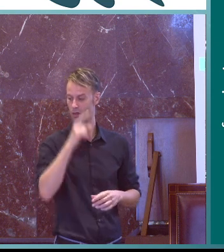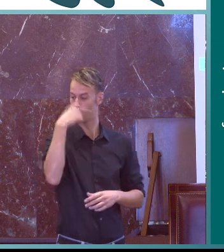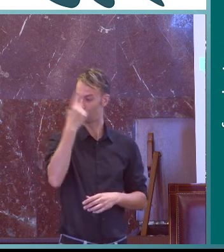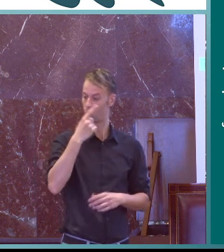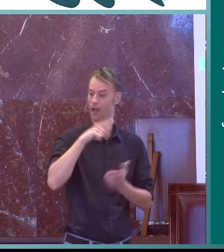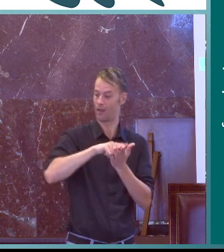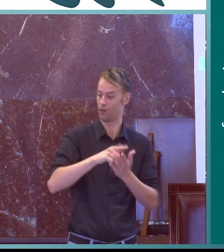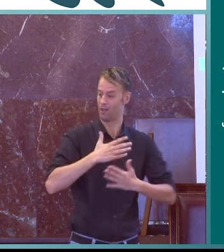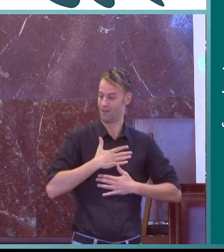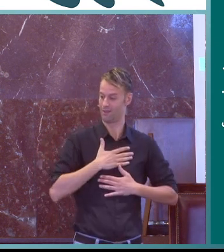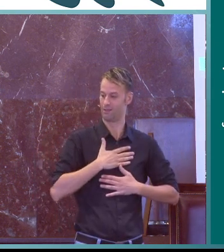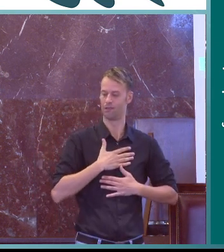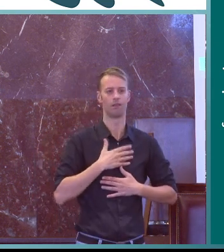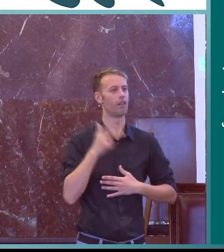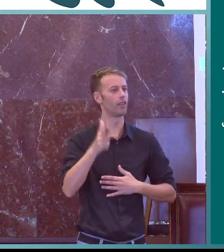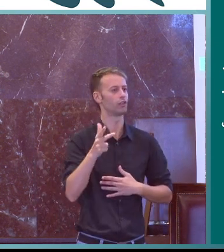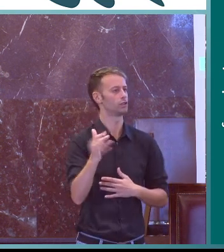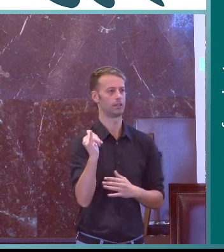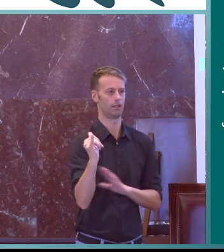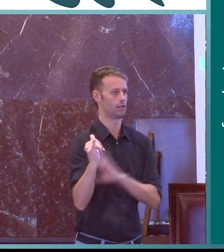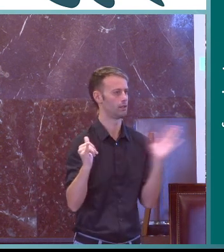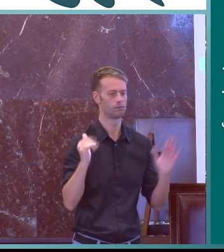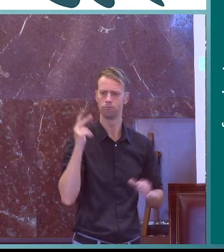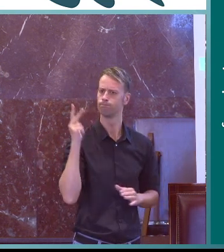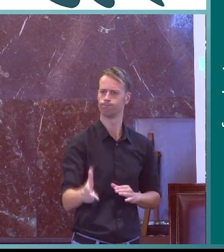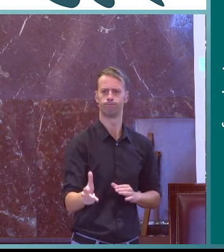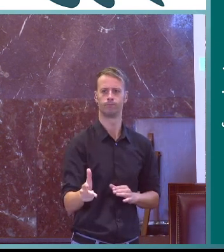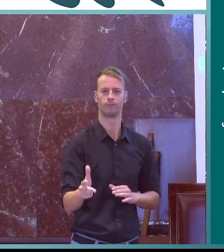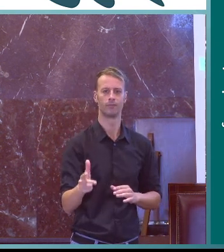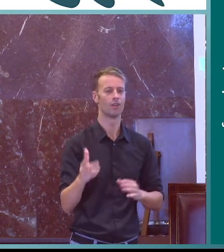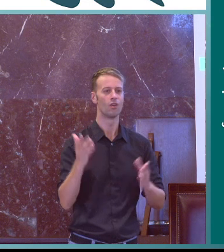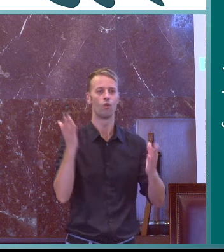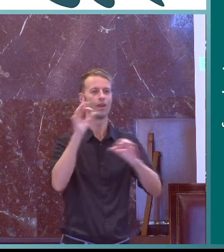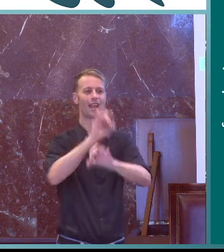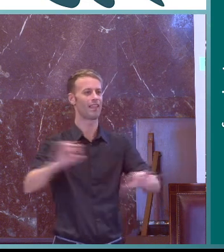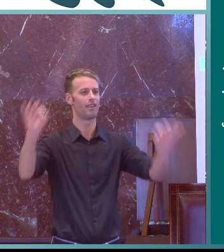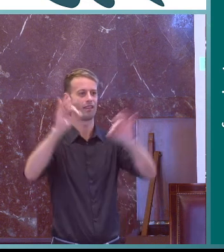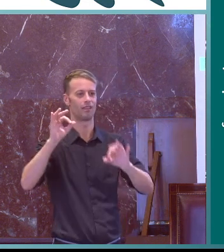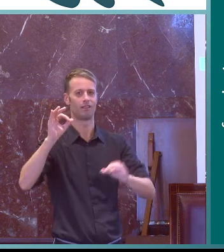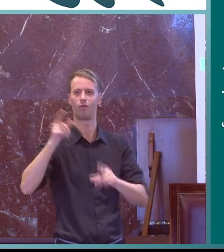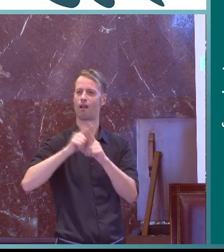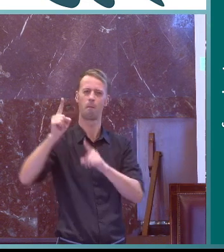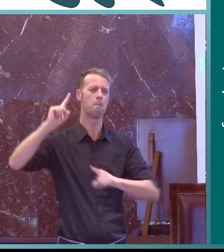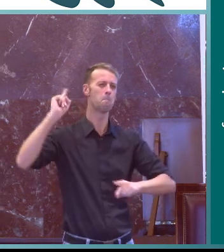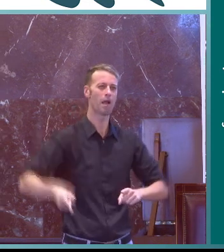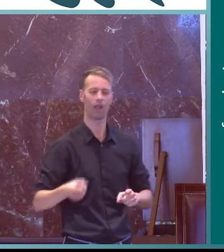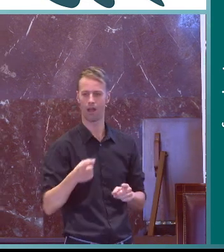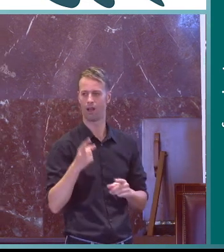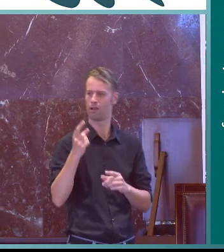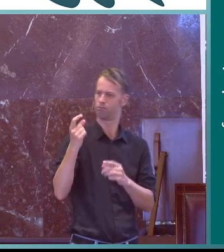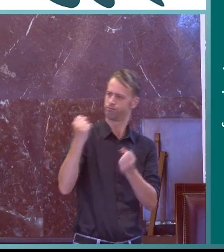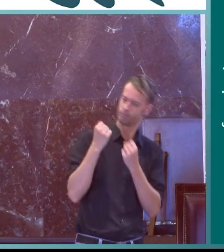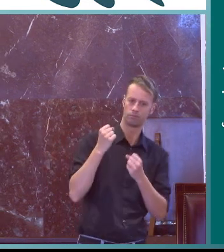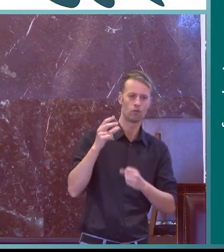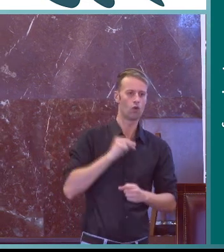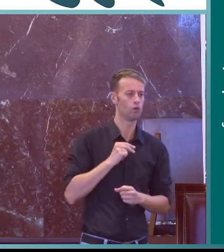que y escritor recopila esta frase mi cultura y mi lengua tienen derecho a existir y nadie tiene